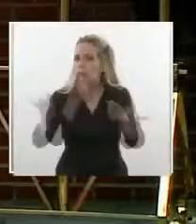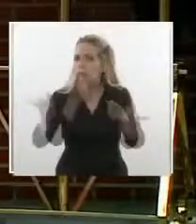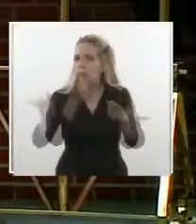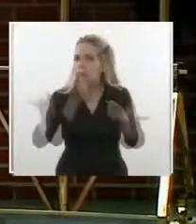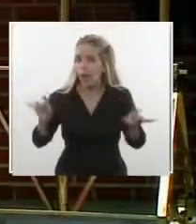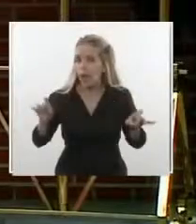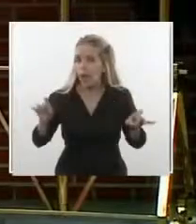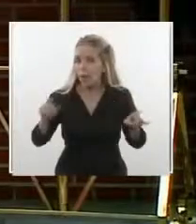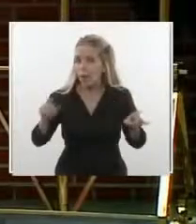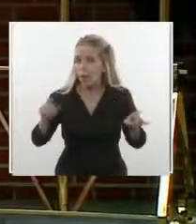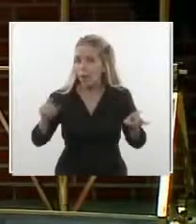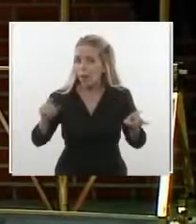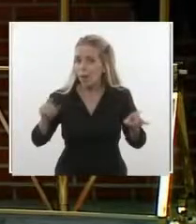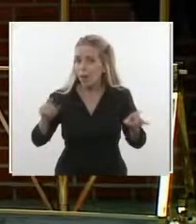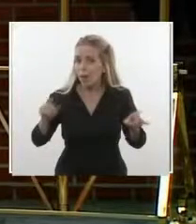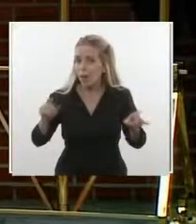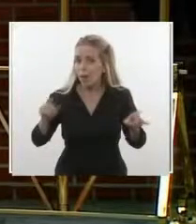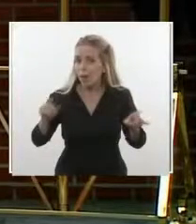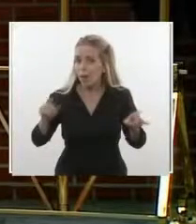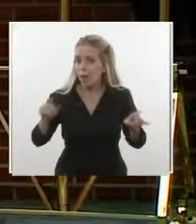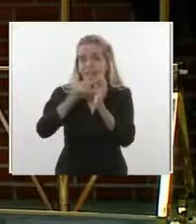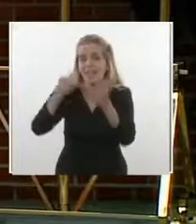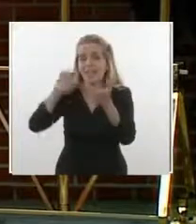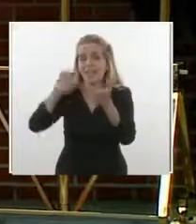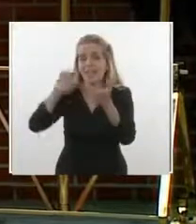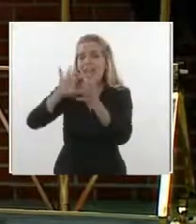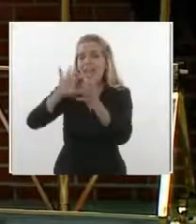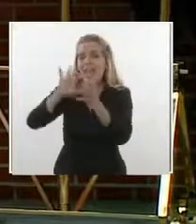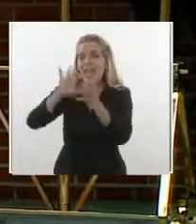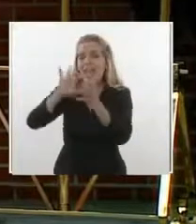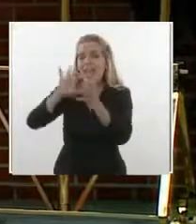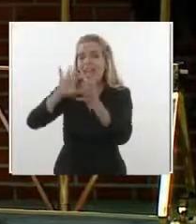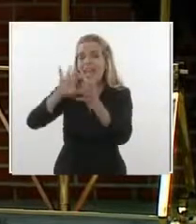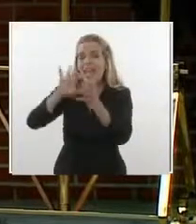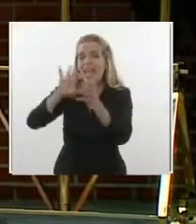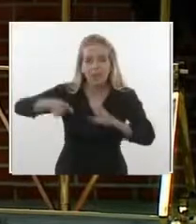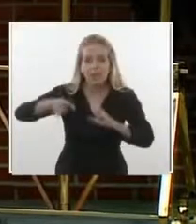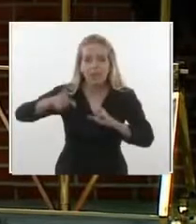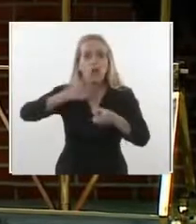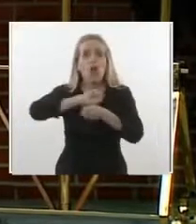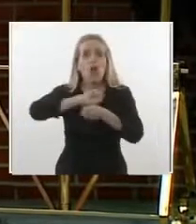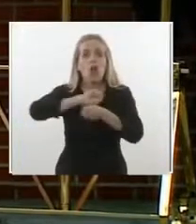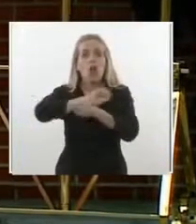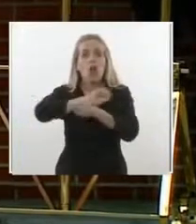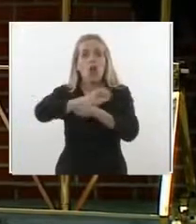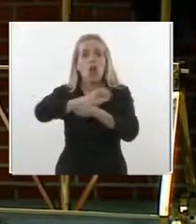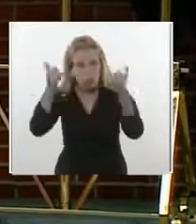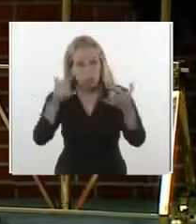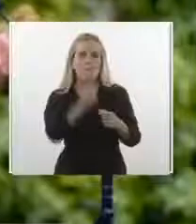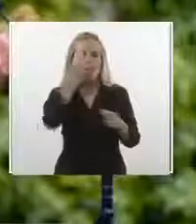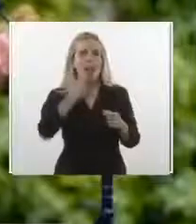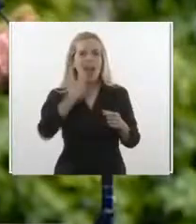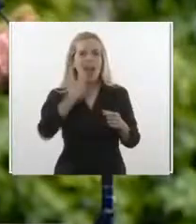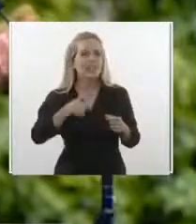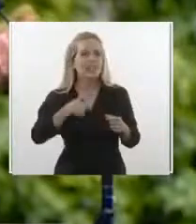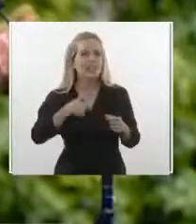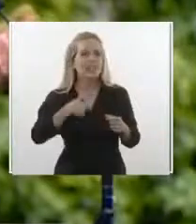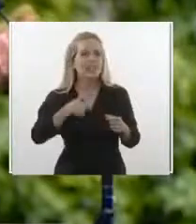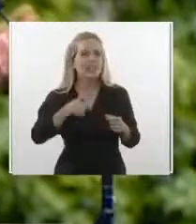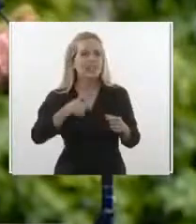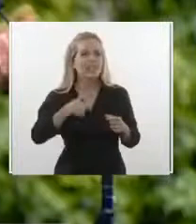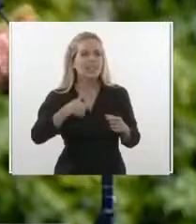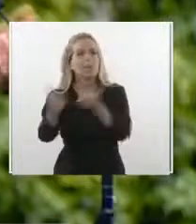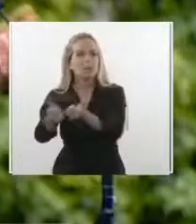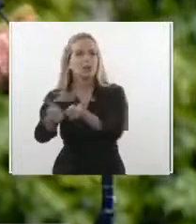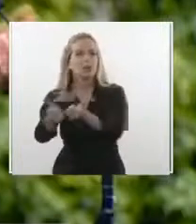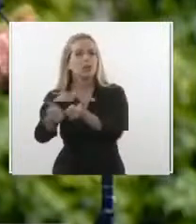primeros países europeos azotados por la pandemia, si tuvimos la solidaridad, el apoyo, el calor de unas sociedades difíciles en los momentos